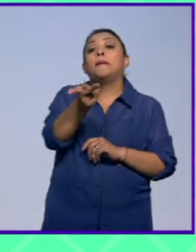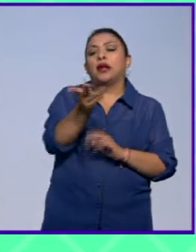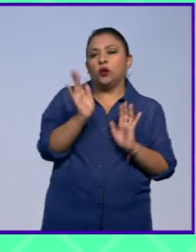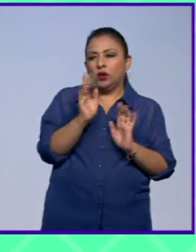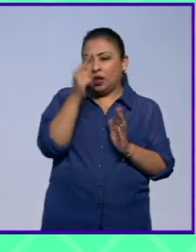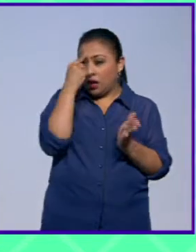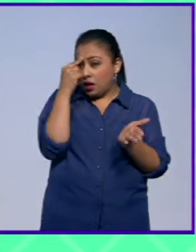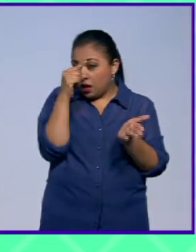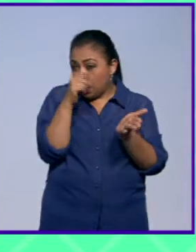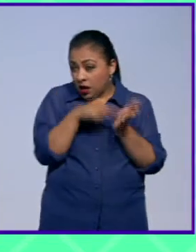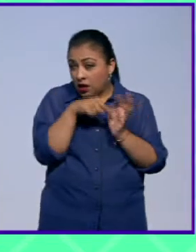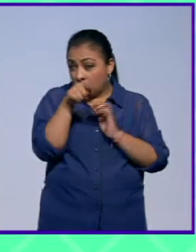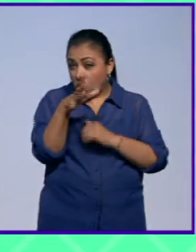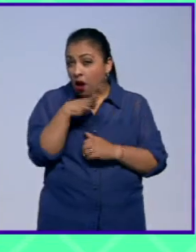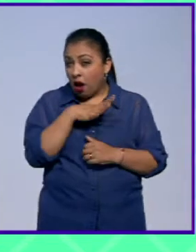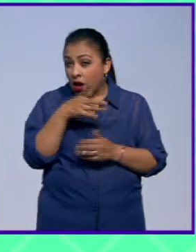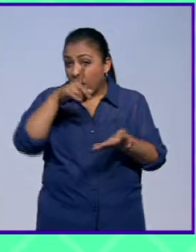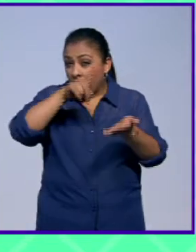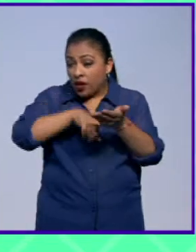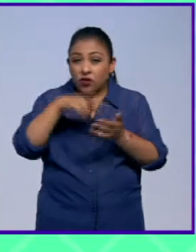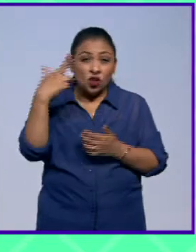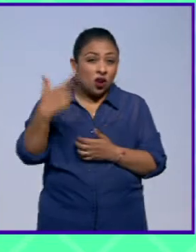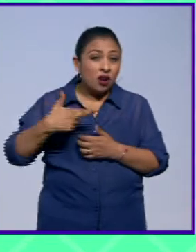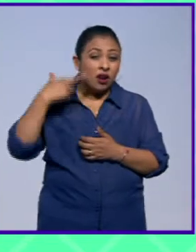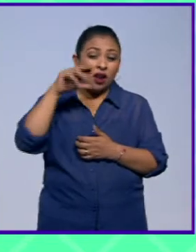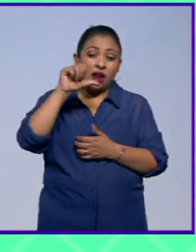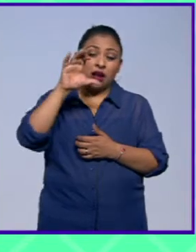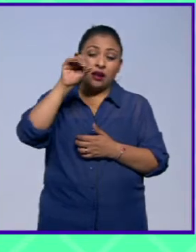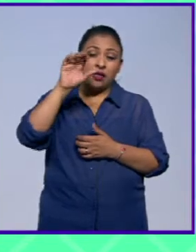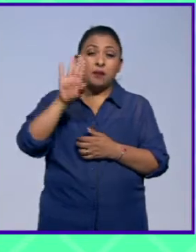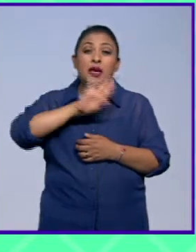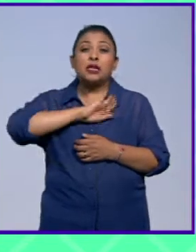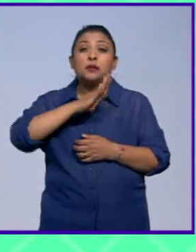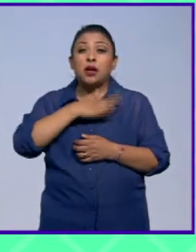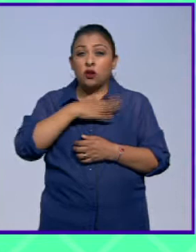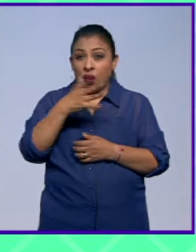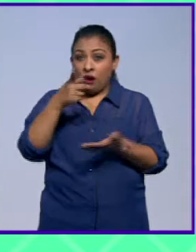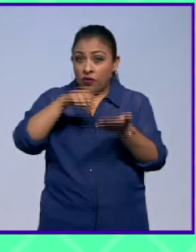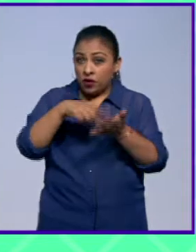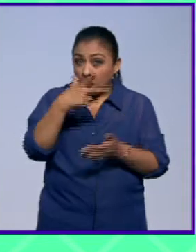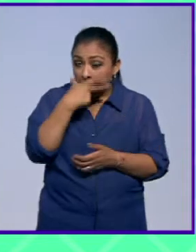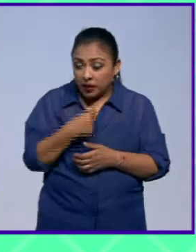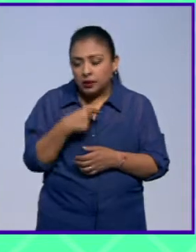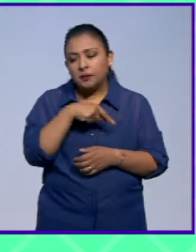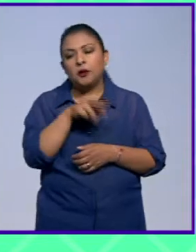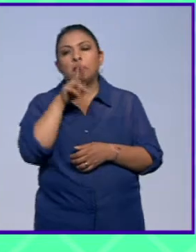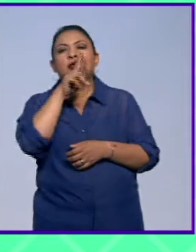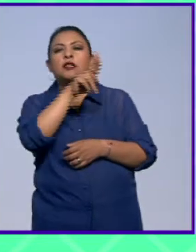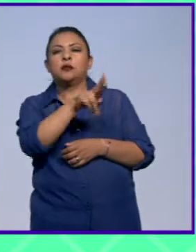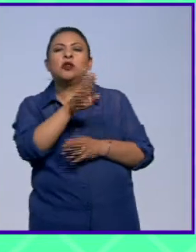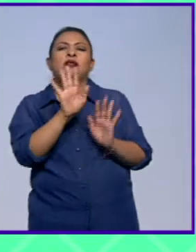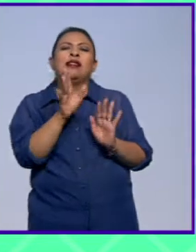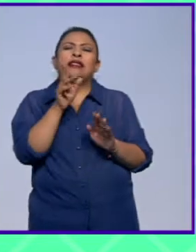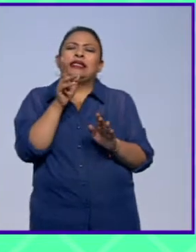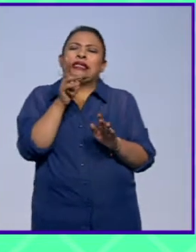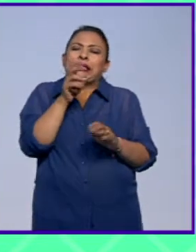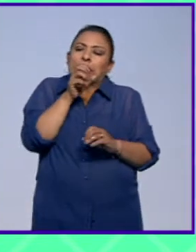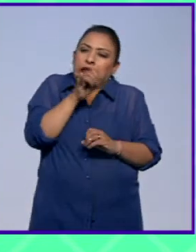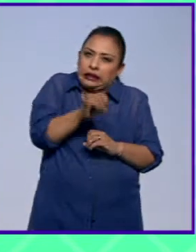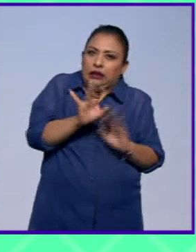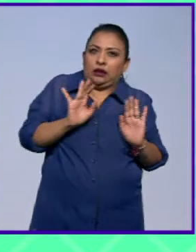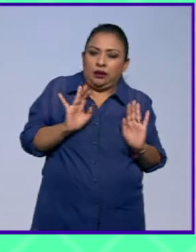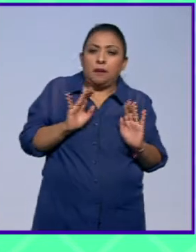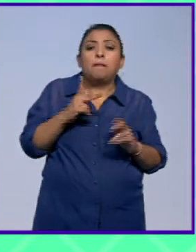es, ¿crees que hay machismo en la Real Academia Española? Bueno, la respuesta de Paco es, en estricto sentido, sí,